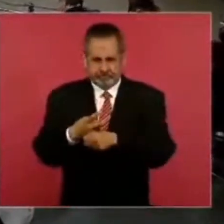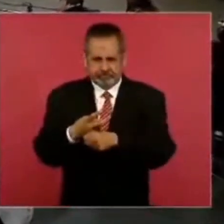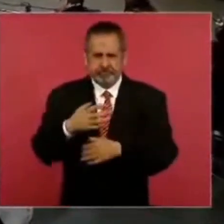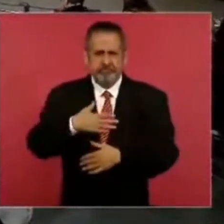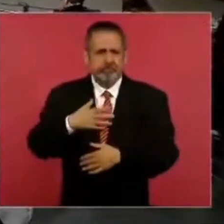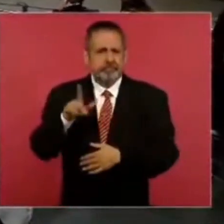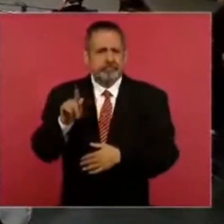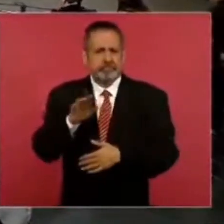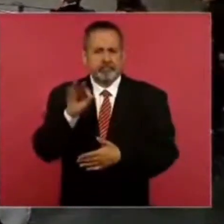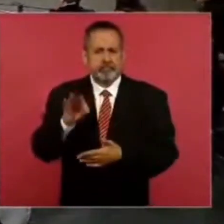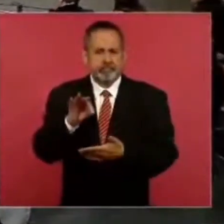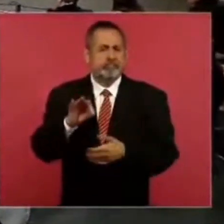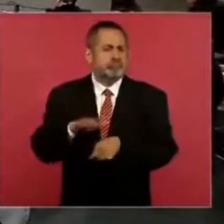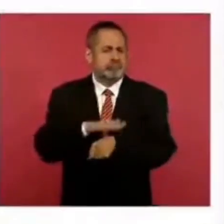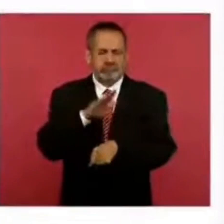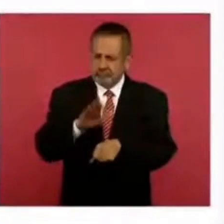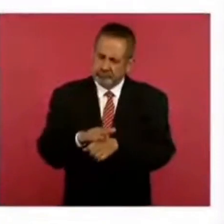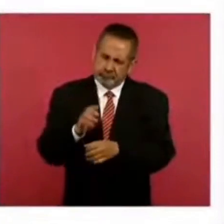aprobación 20